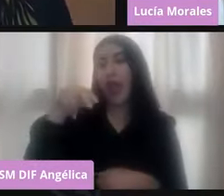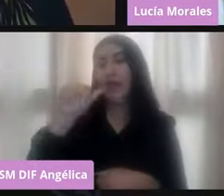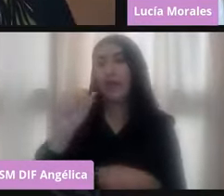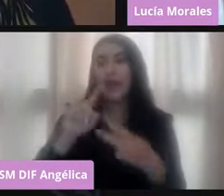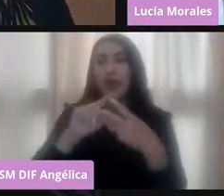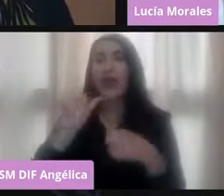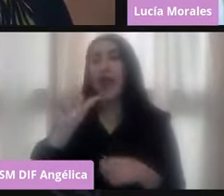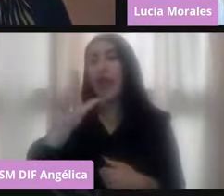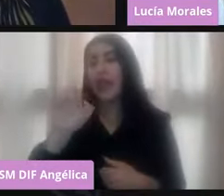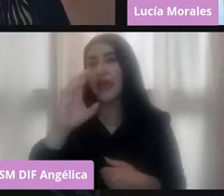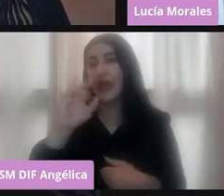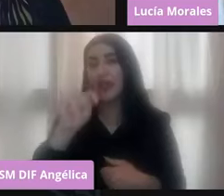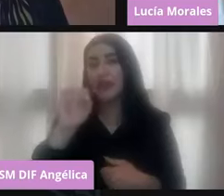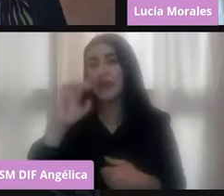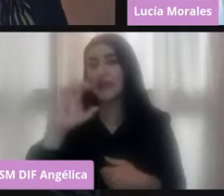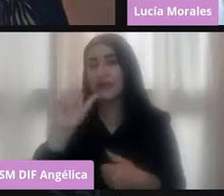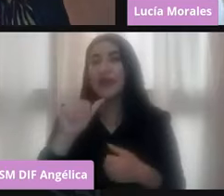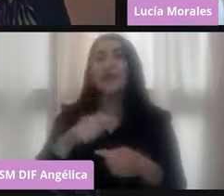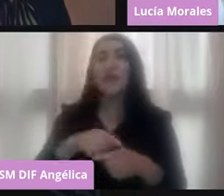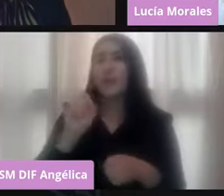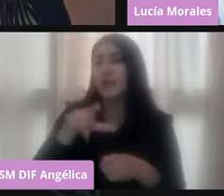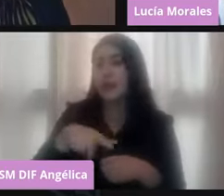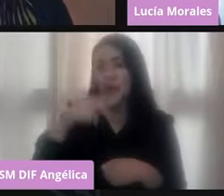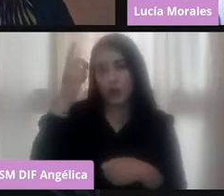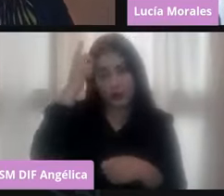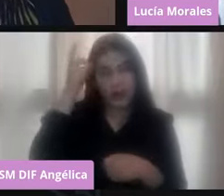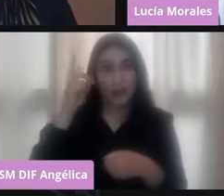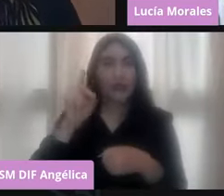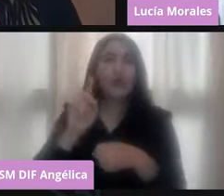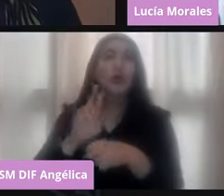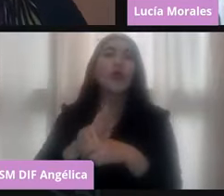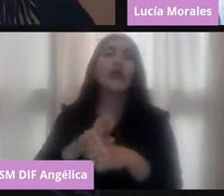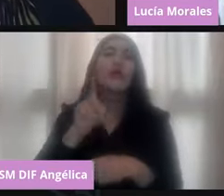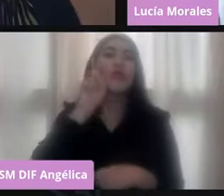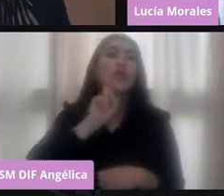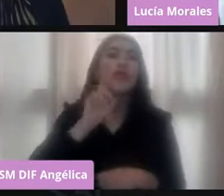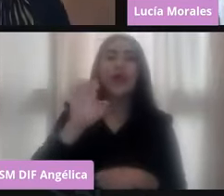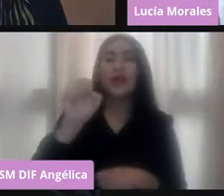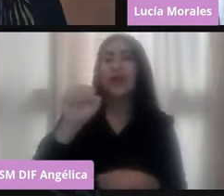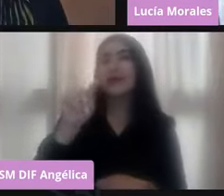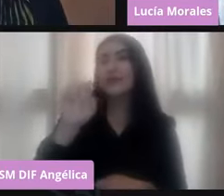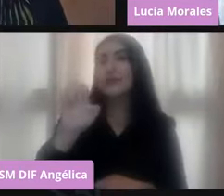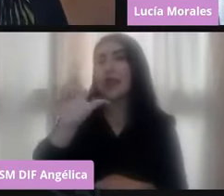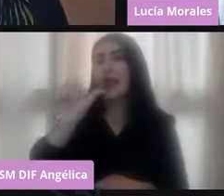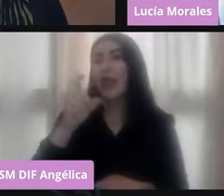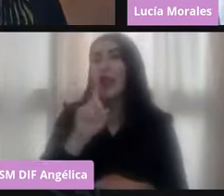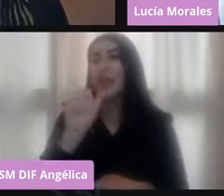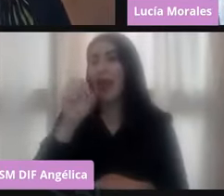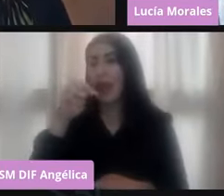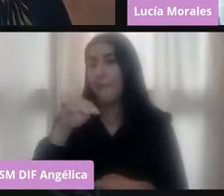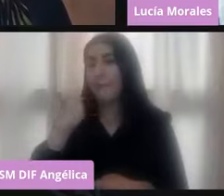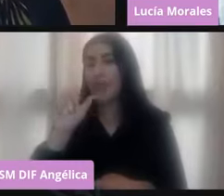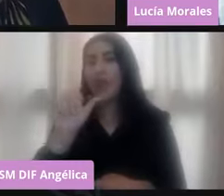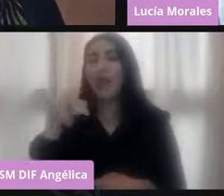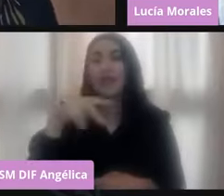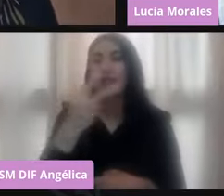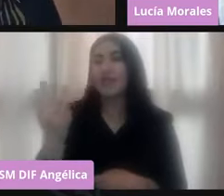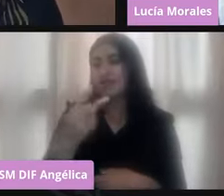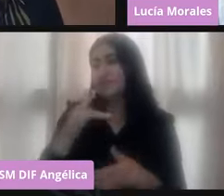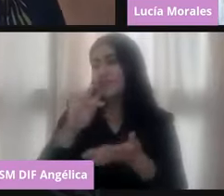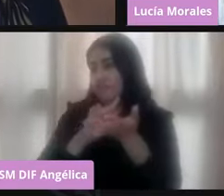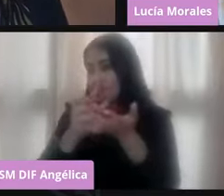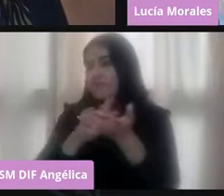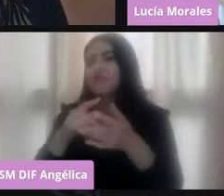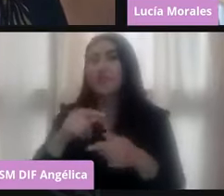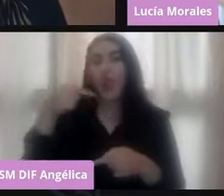directora general Estela Damián. Muchas gracias por hacer posible que este programa siga siendo inclusivo.